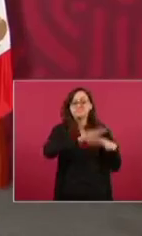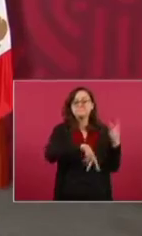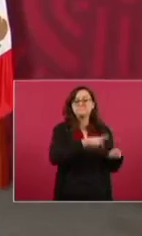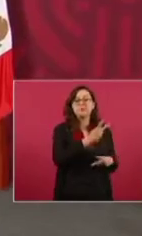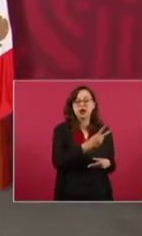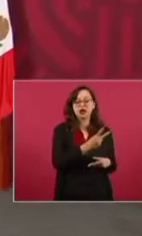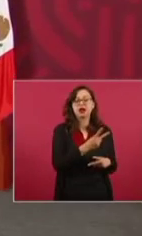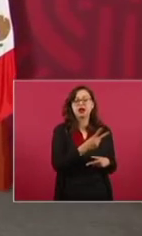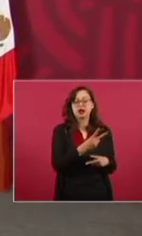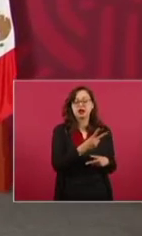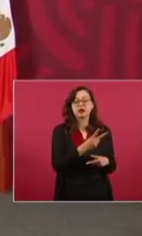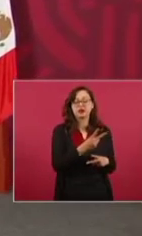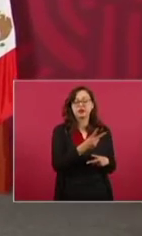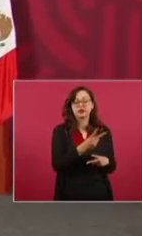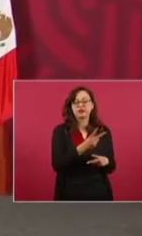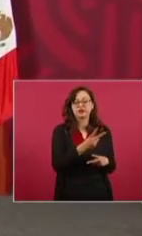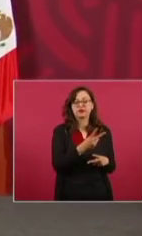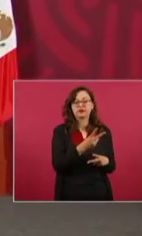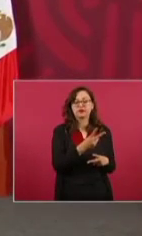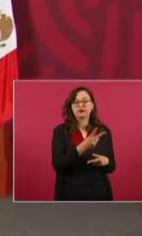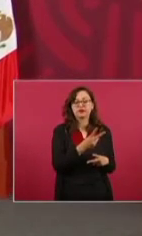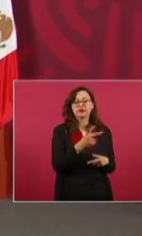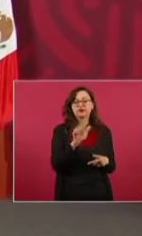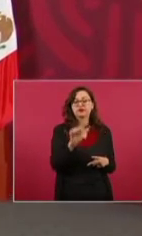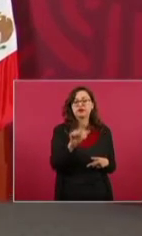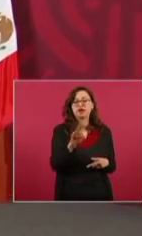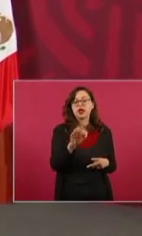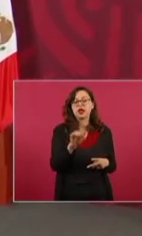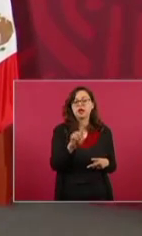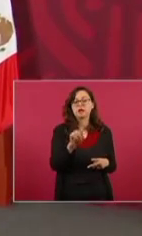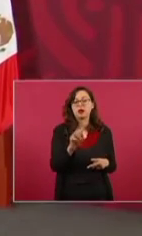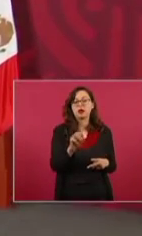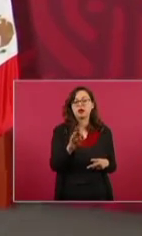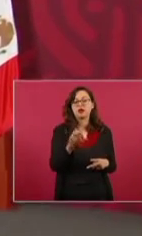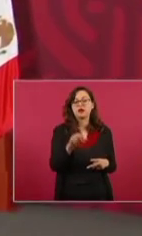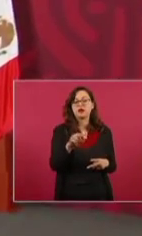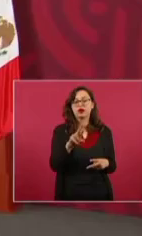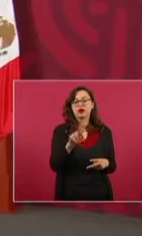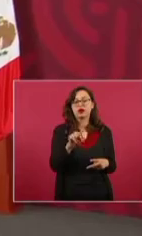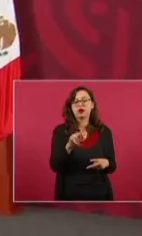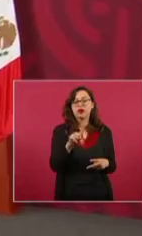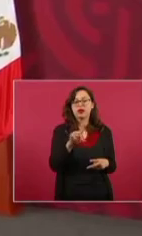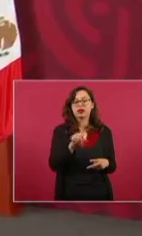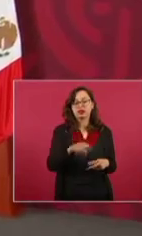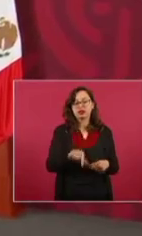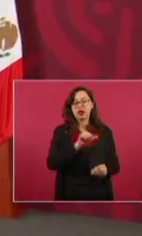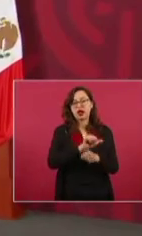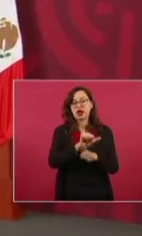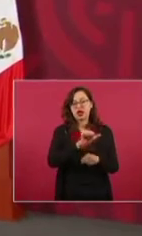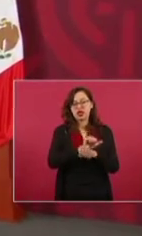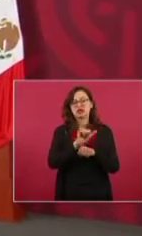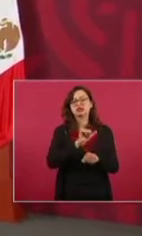Va a estar Alberto Fernández de Argentina,